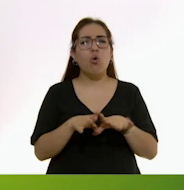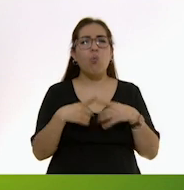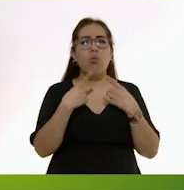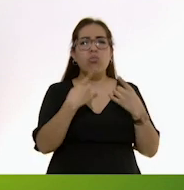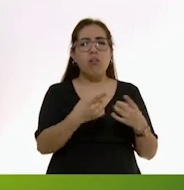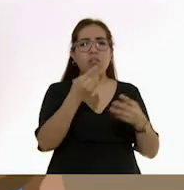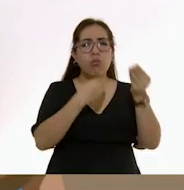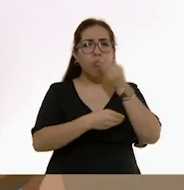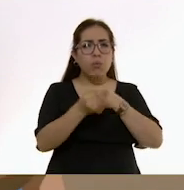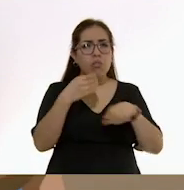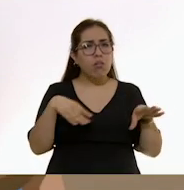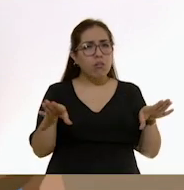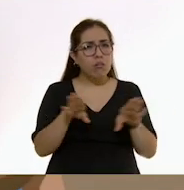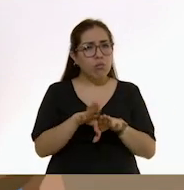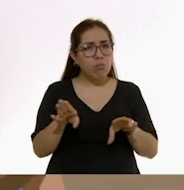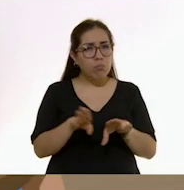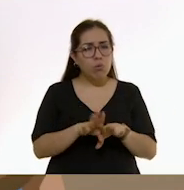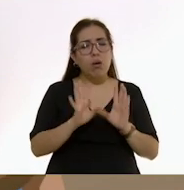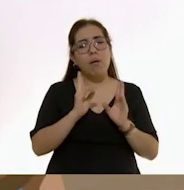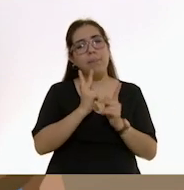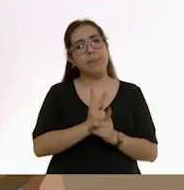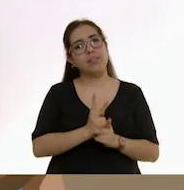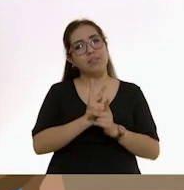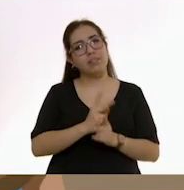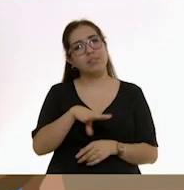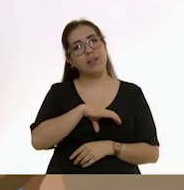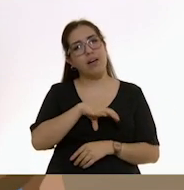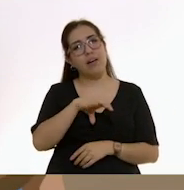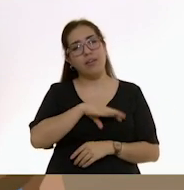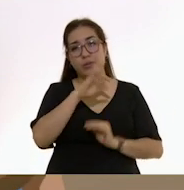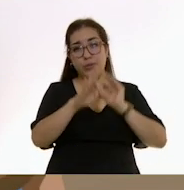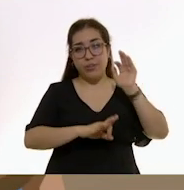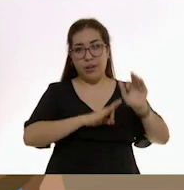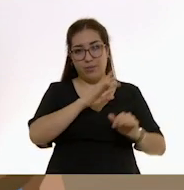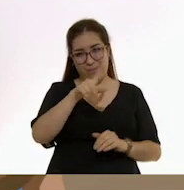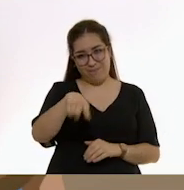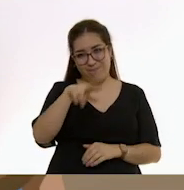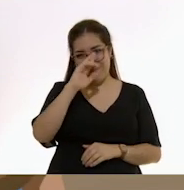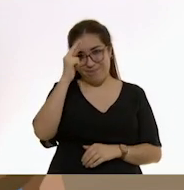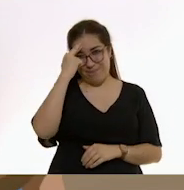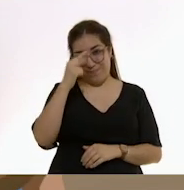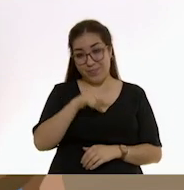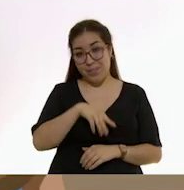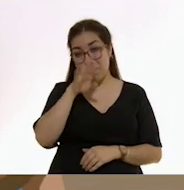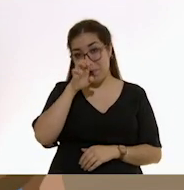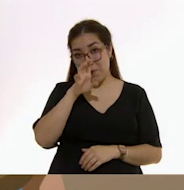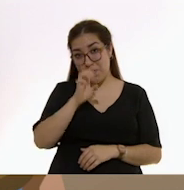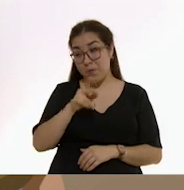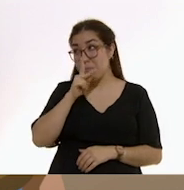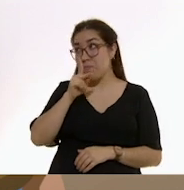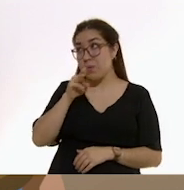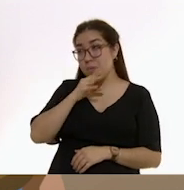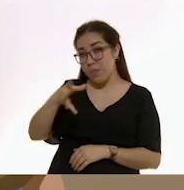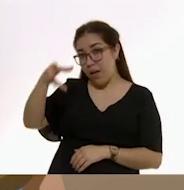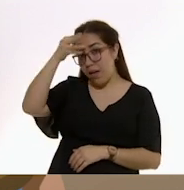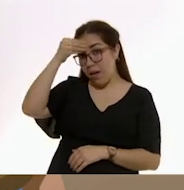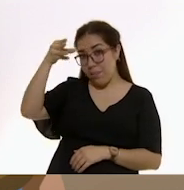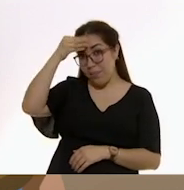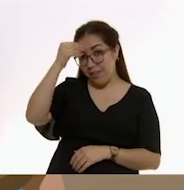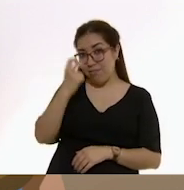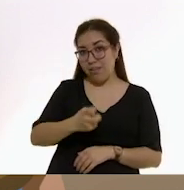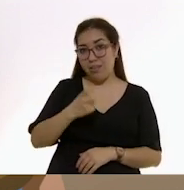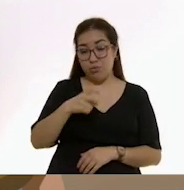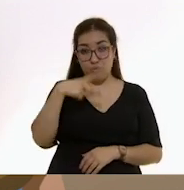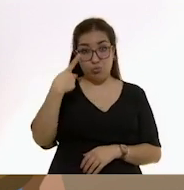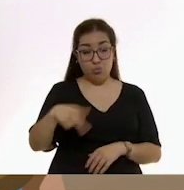alimentos? Con paciencia y cariño. Recuerde que su bebé aprende de usted y de su familia. Conviertan